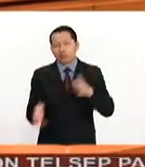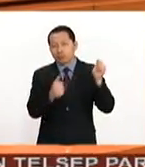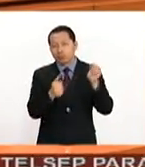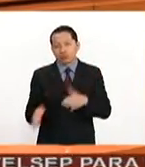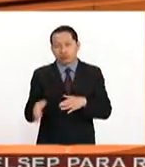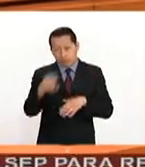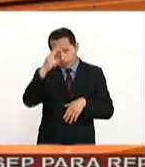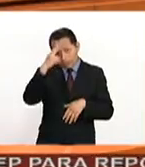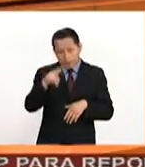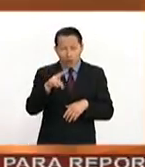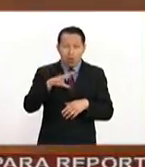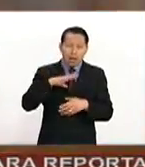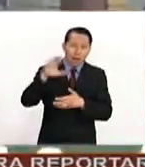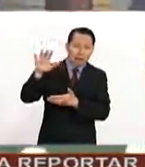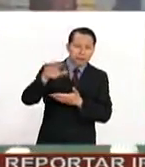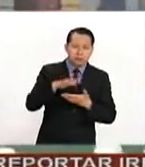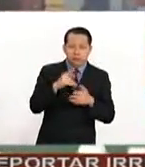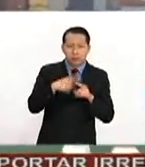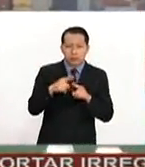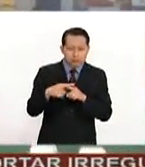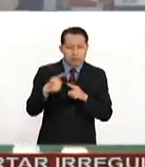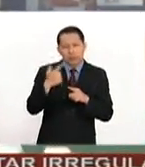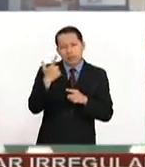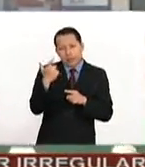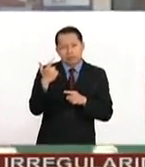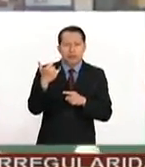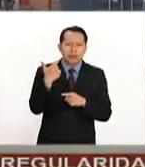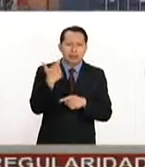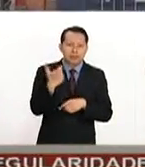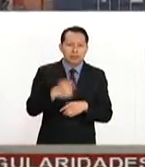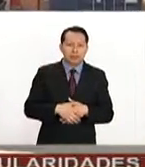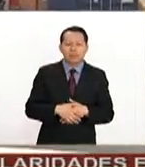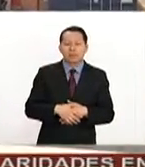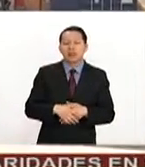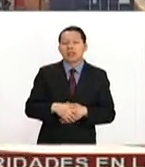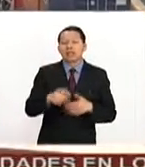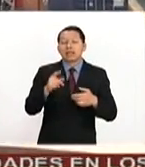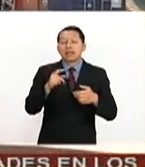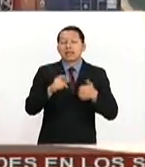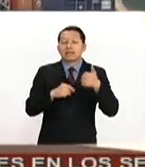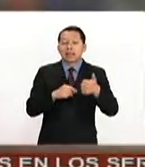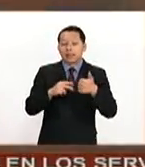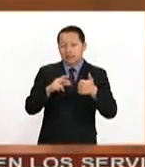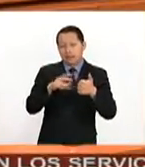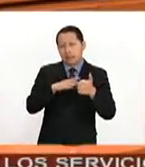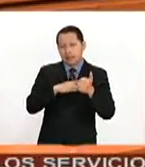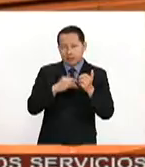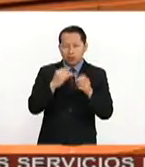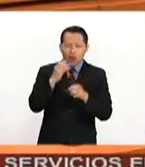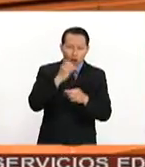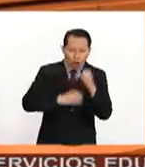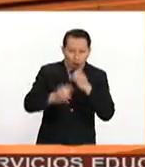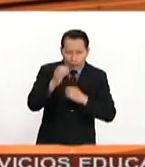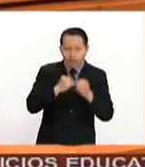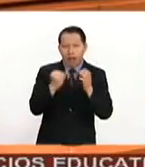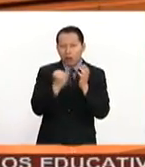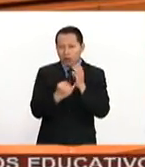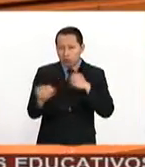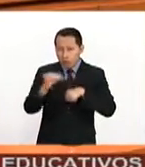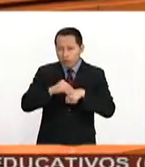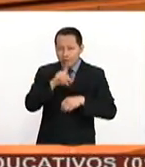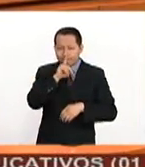y también de dinero. Sexto, no se aceptarán aranceles ni cuotas al comercio. Un séptimo principio